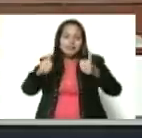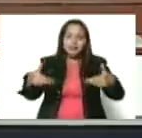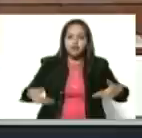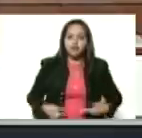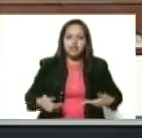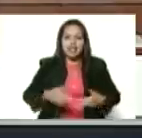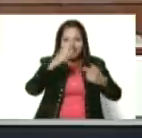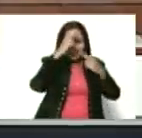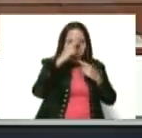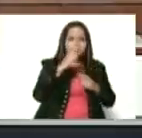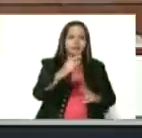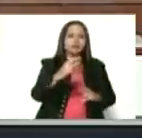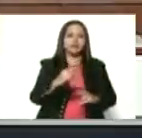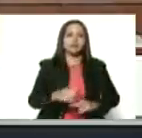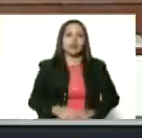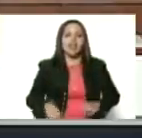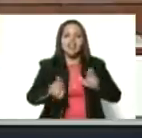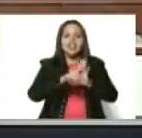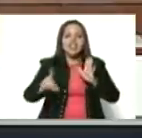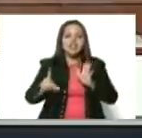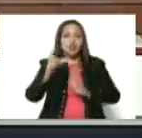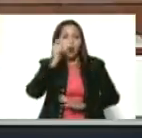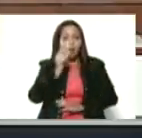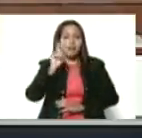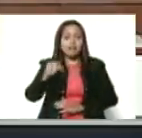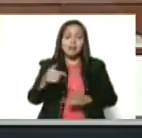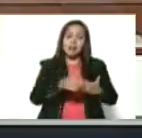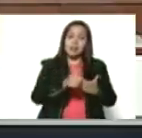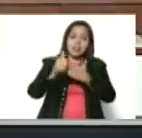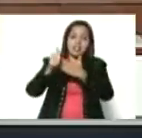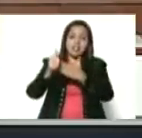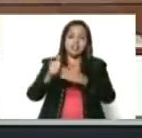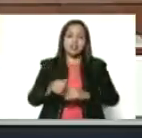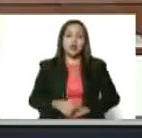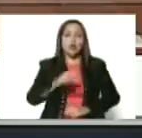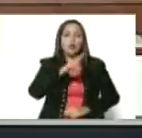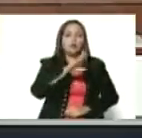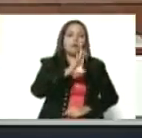el respeto al derecho de los hombres a ser líderes de la UBCH